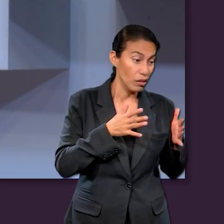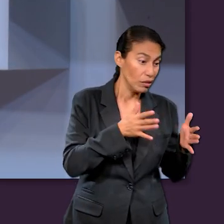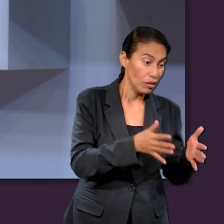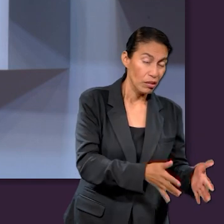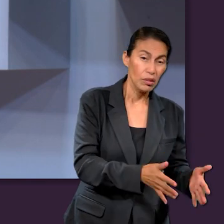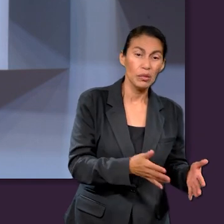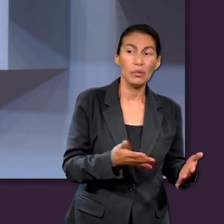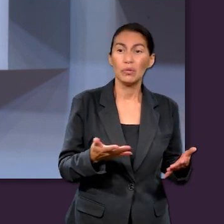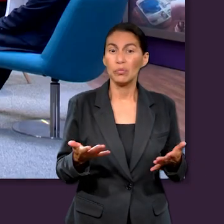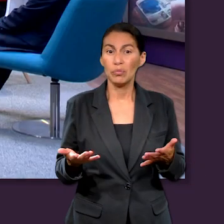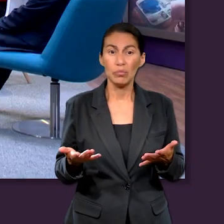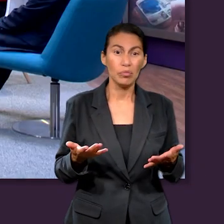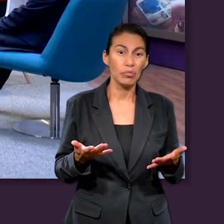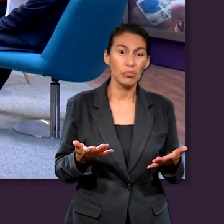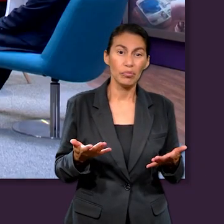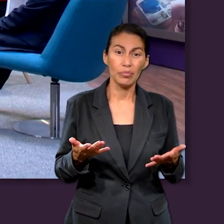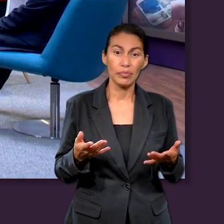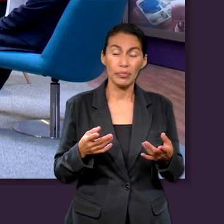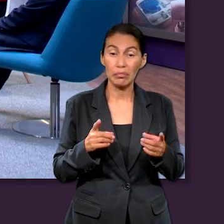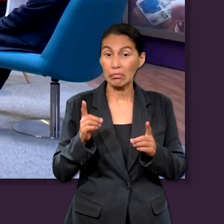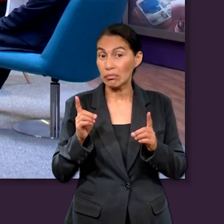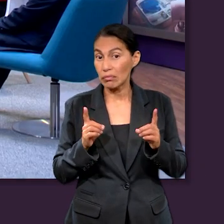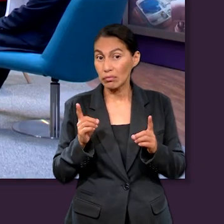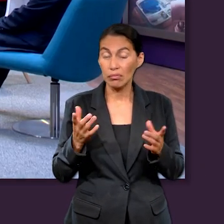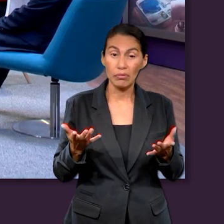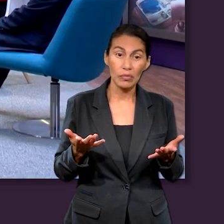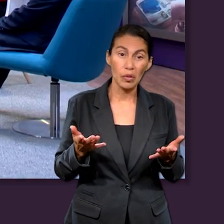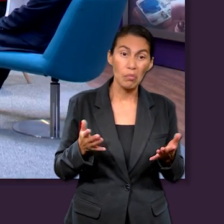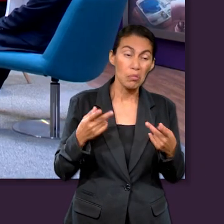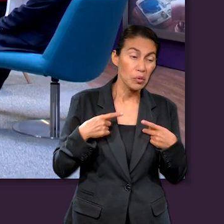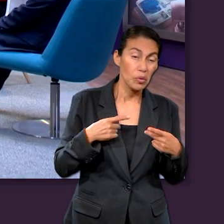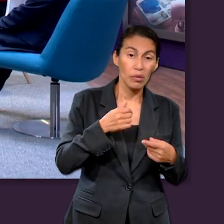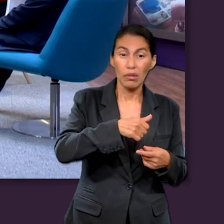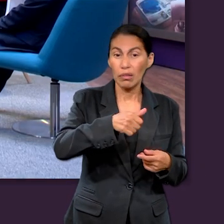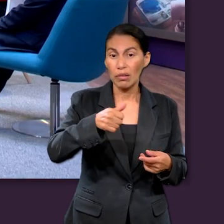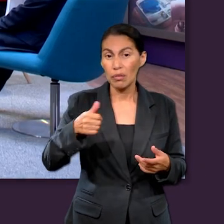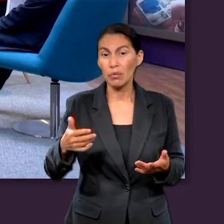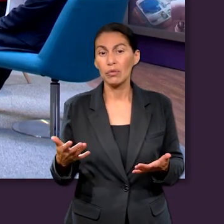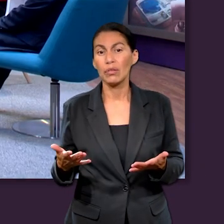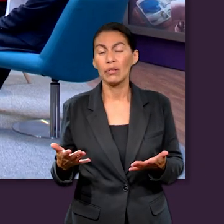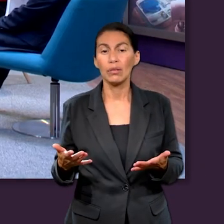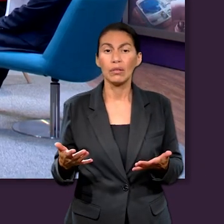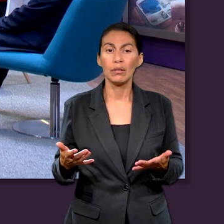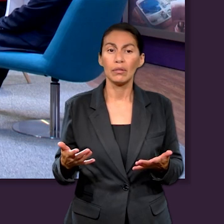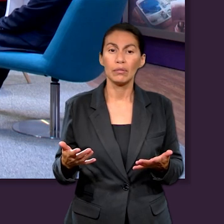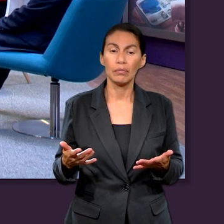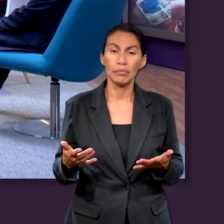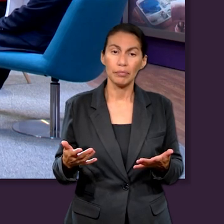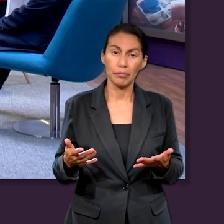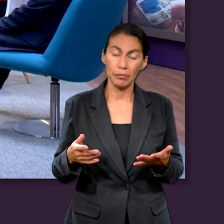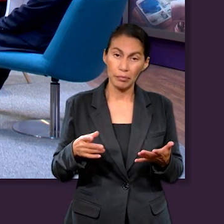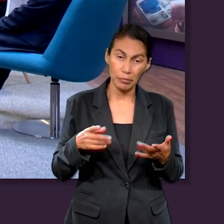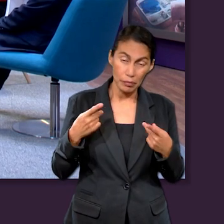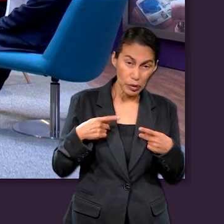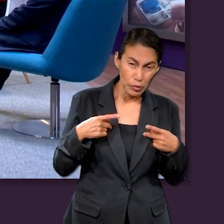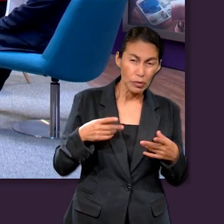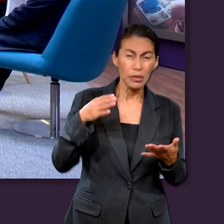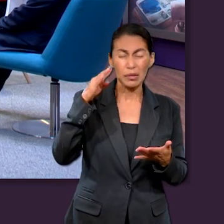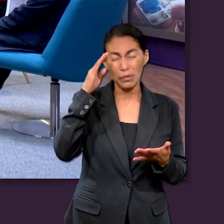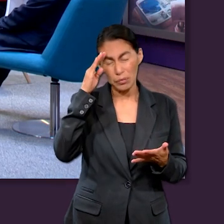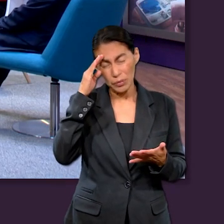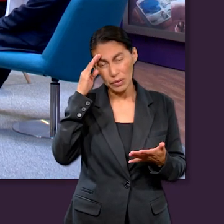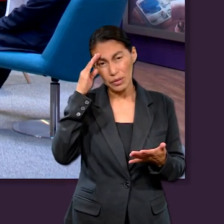la muerte y de los abismos. Y a veces, pues dependiendo